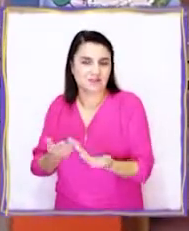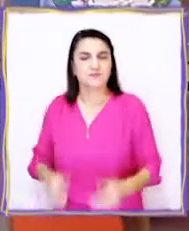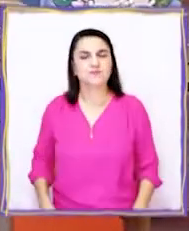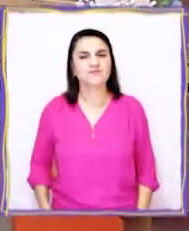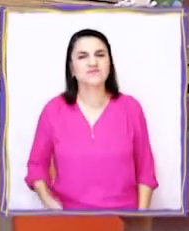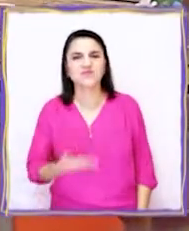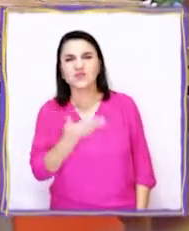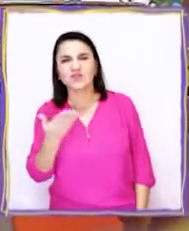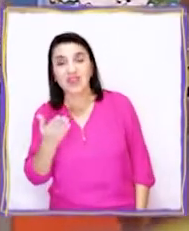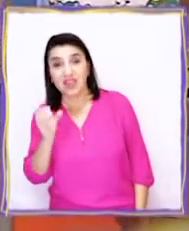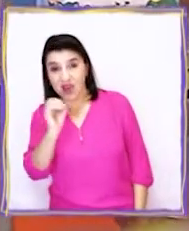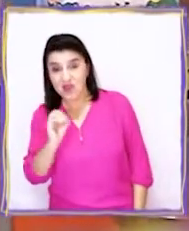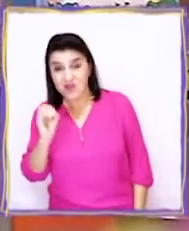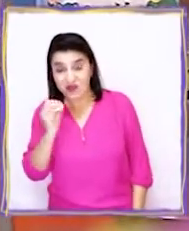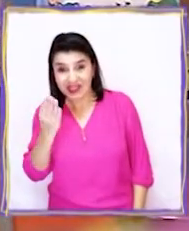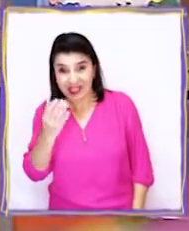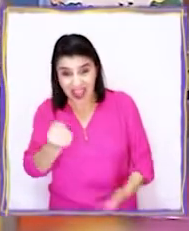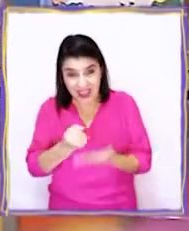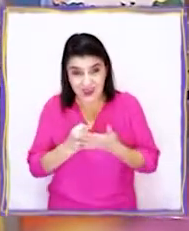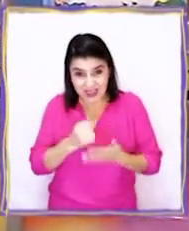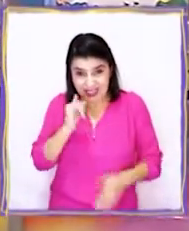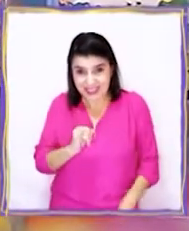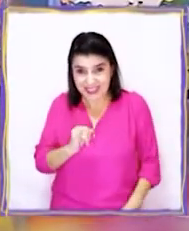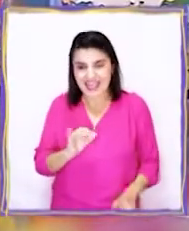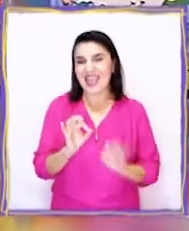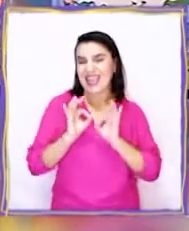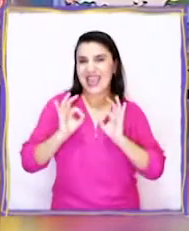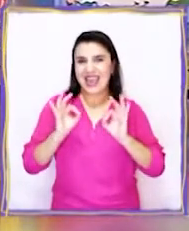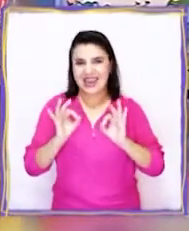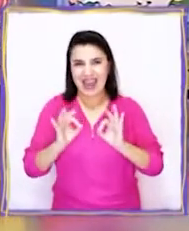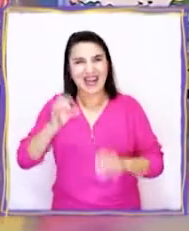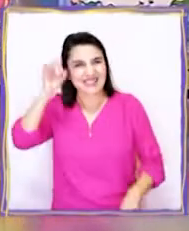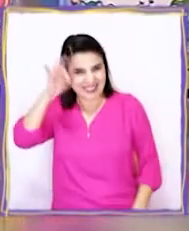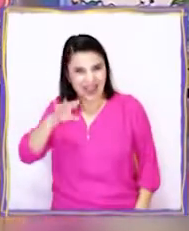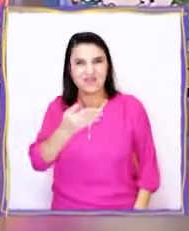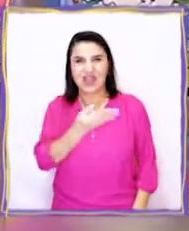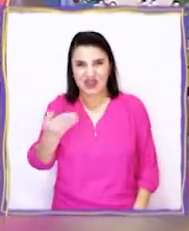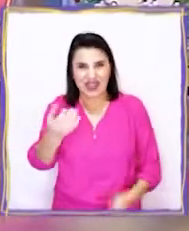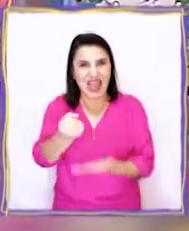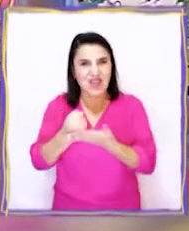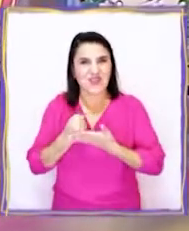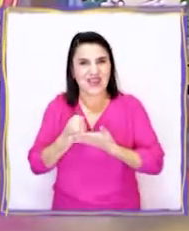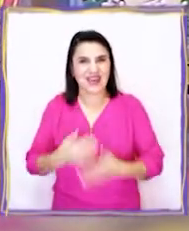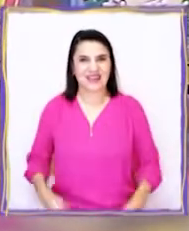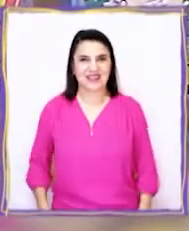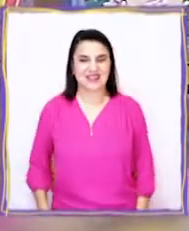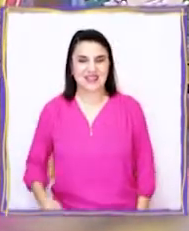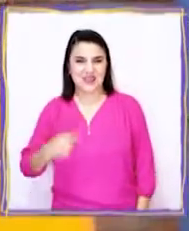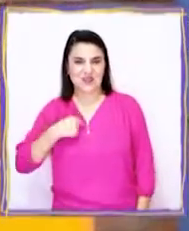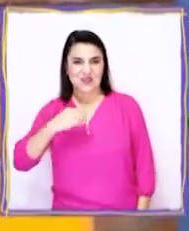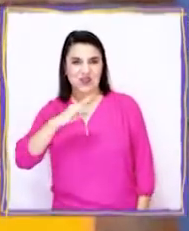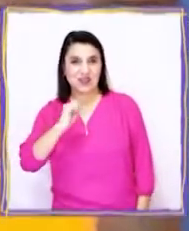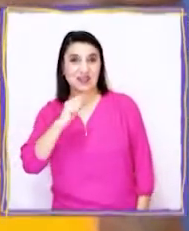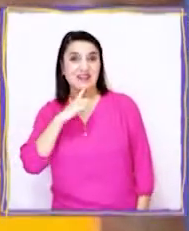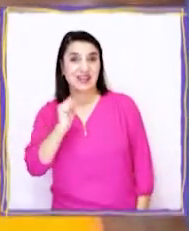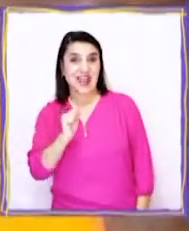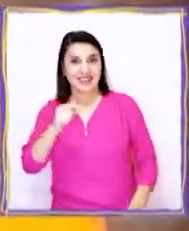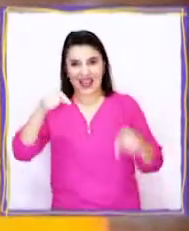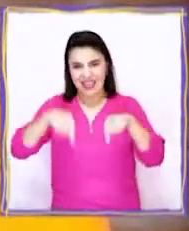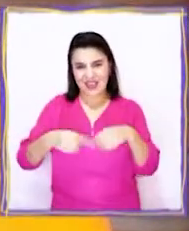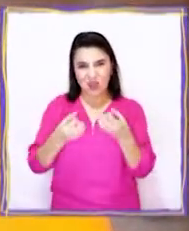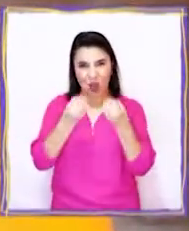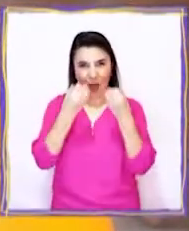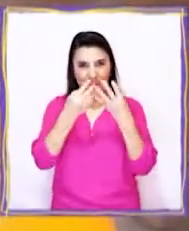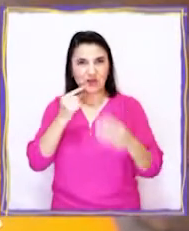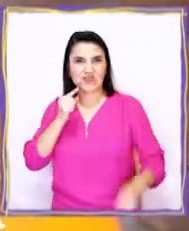¿Qué dicen? ¿Me ayudan a prepararlo? ¡Genial! ¡Sabía que podía contar con ustedes! Soy Catalina